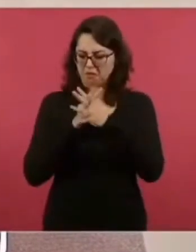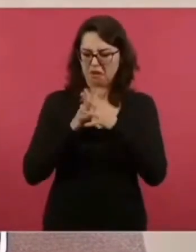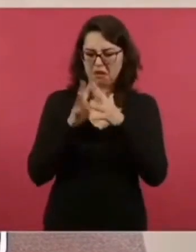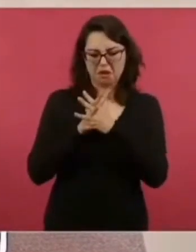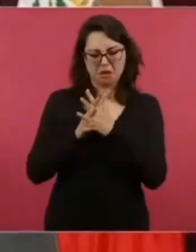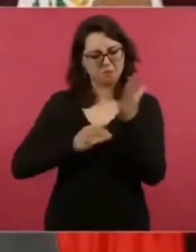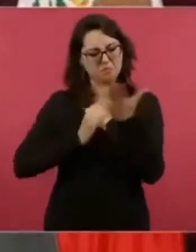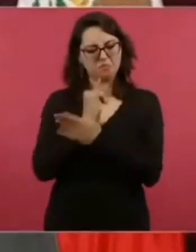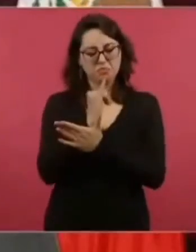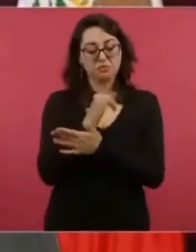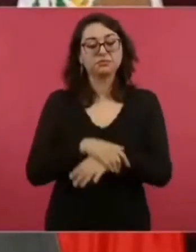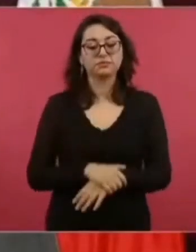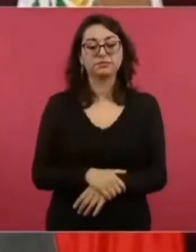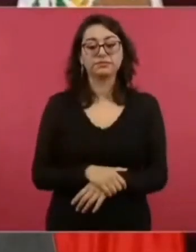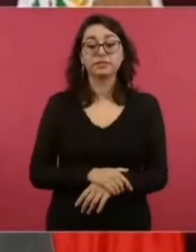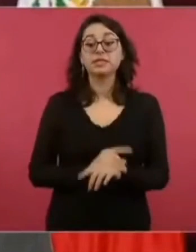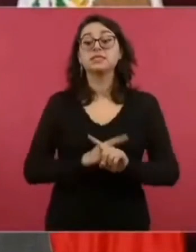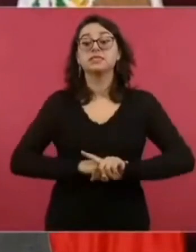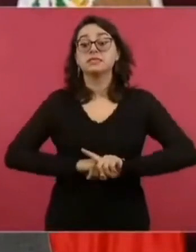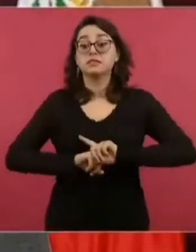nombre bueno,